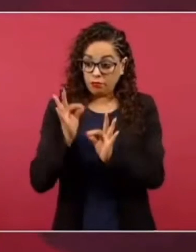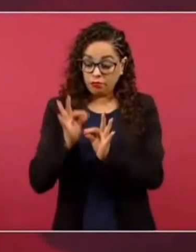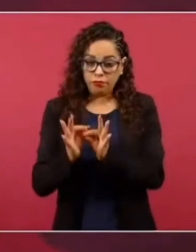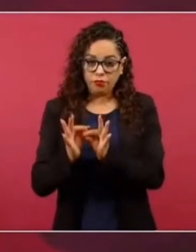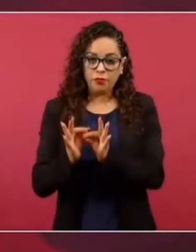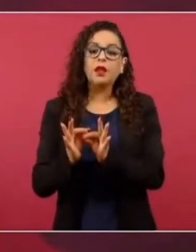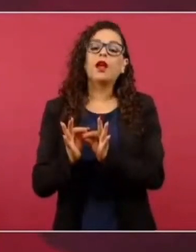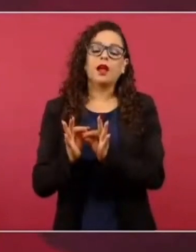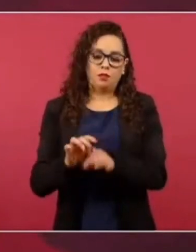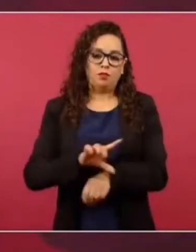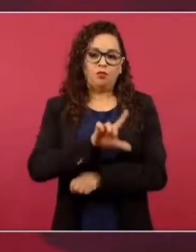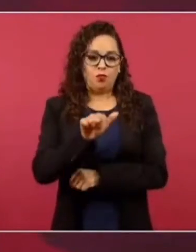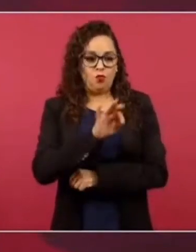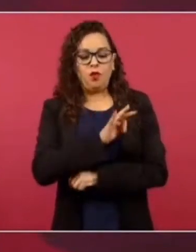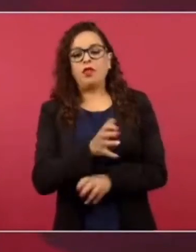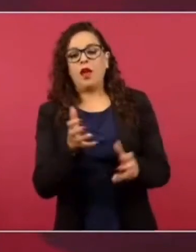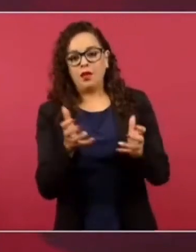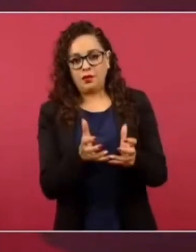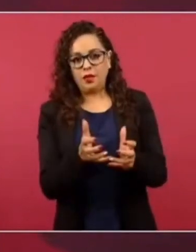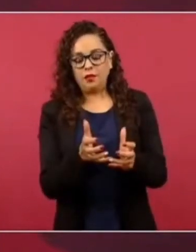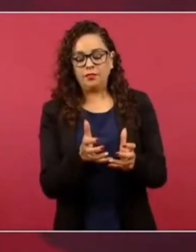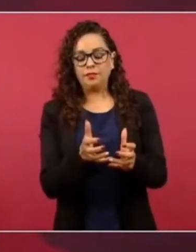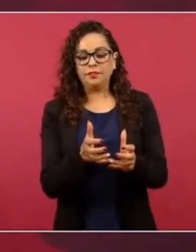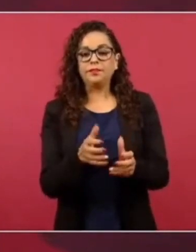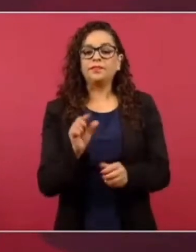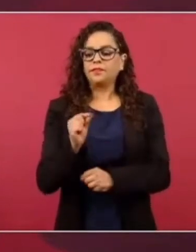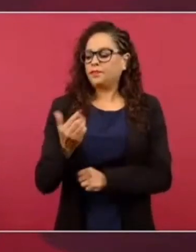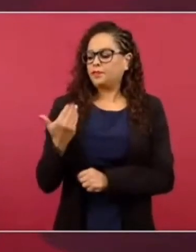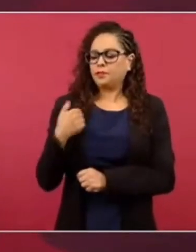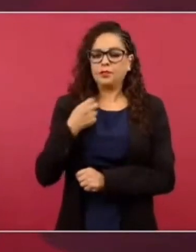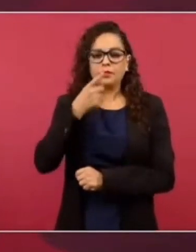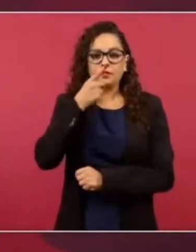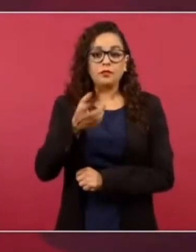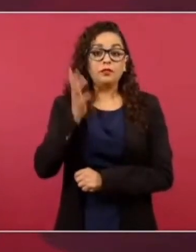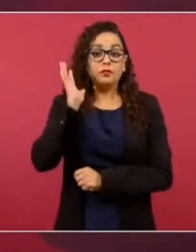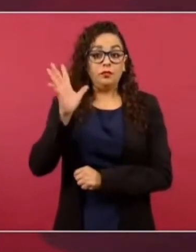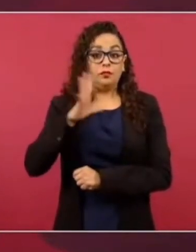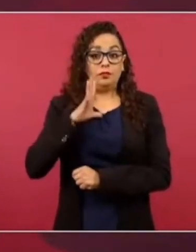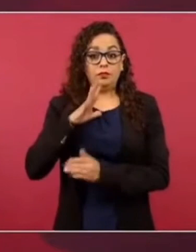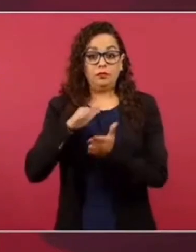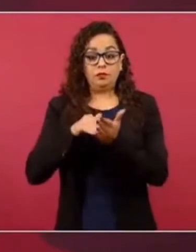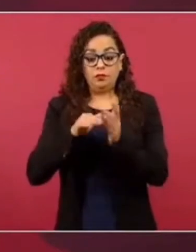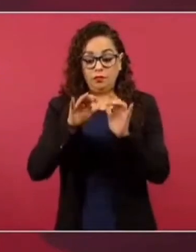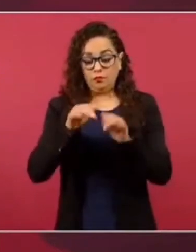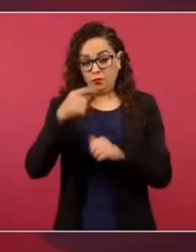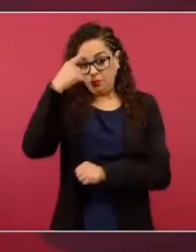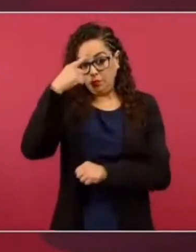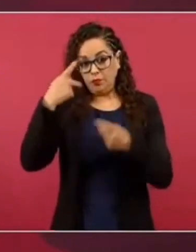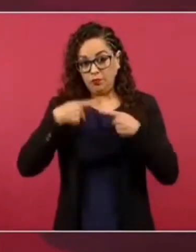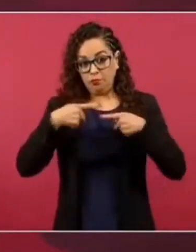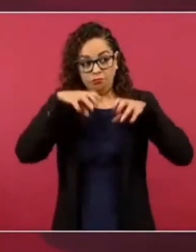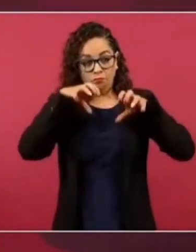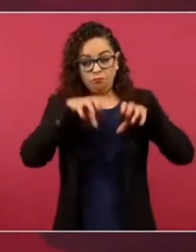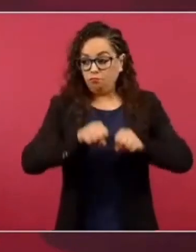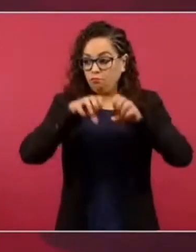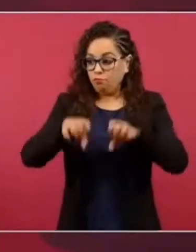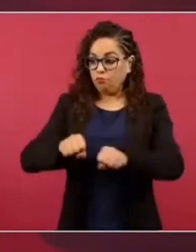Hablábamos hace un momento de que ya hay órdenes de presión, ya hay detenidos, pero falta todavía